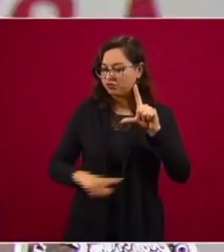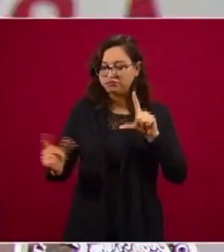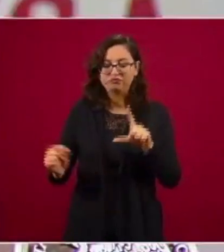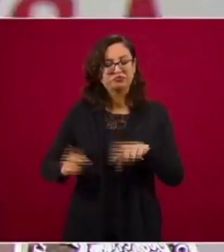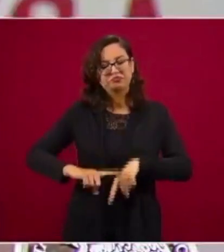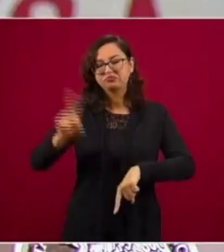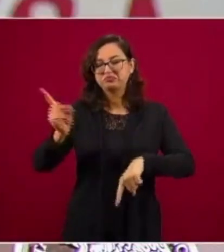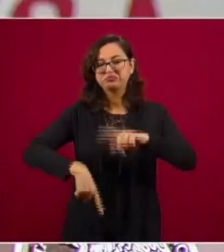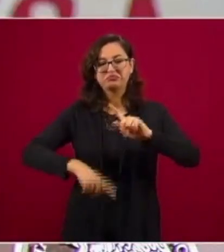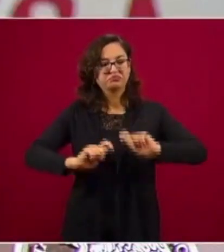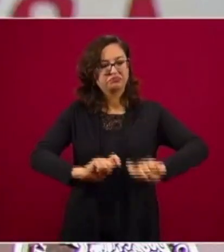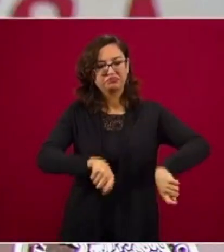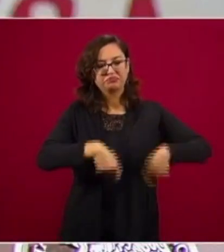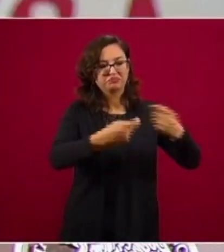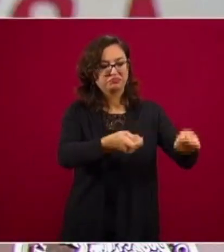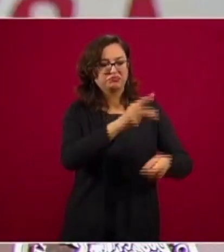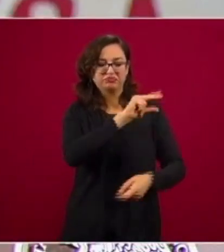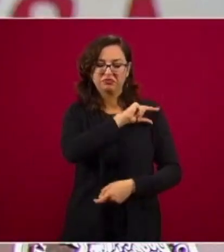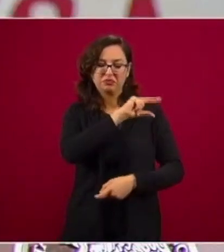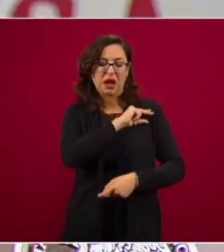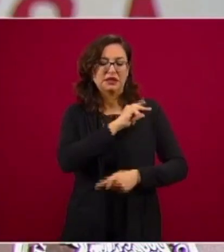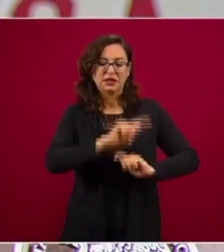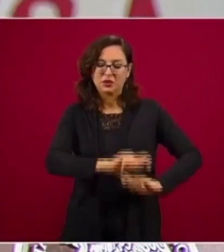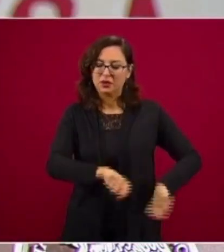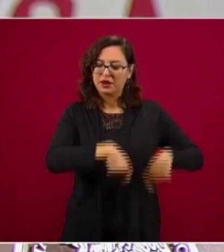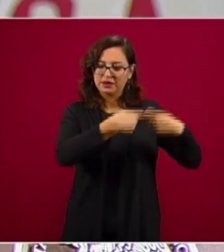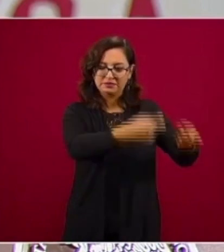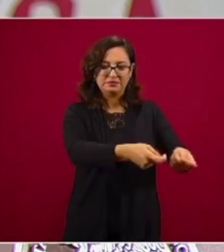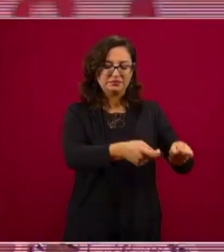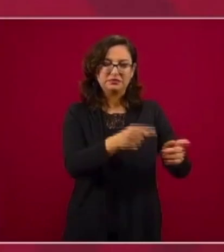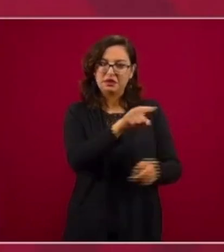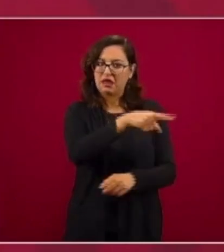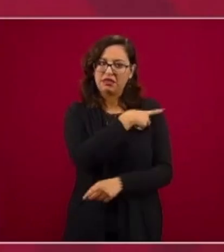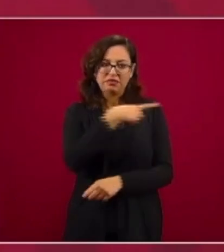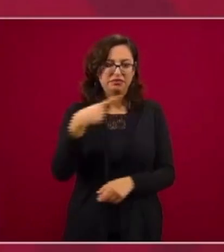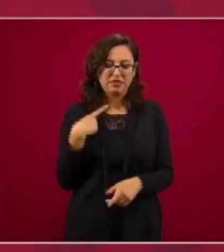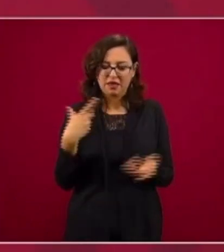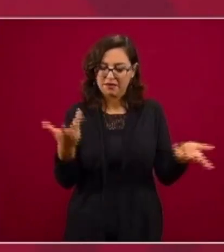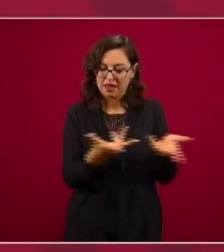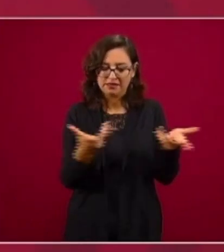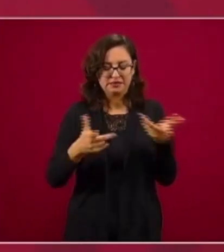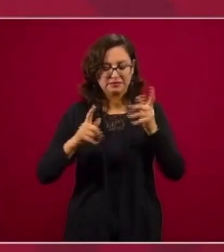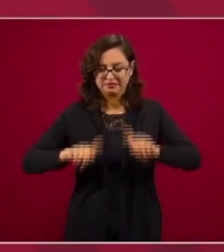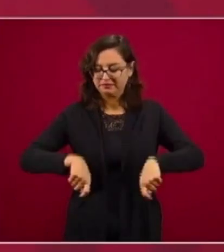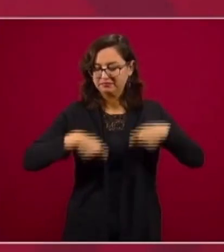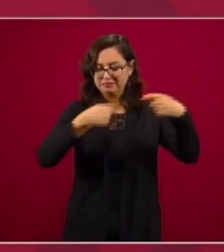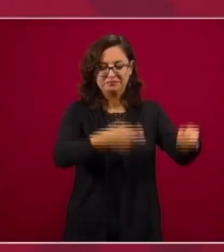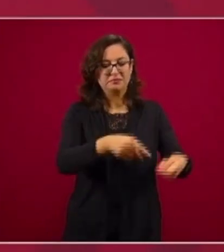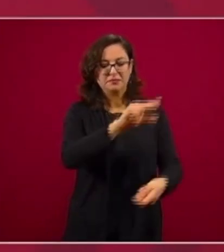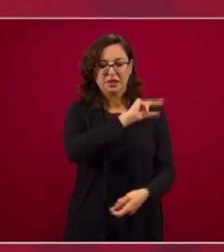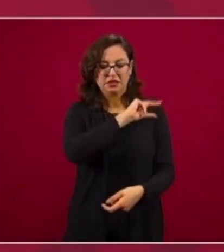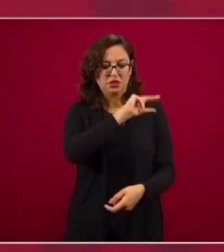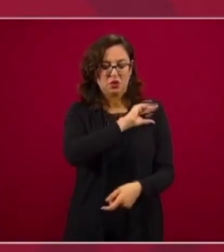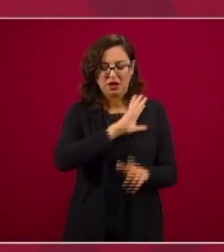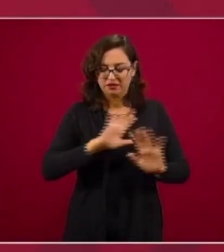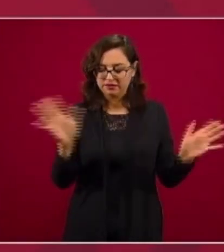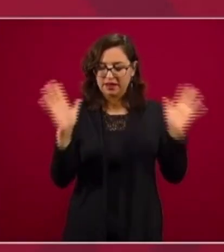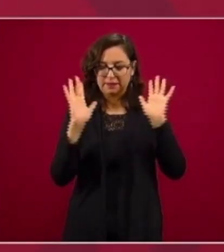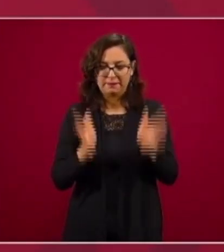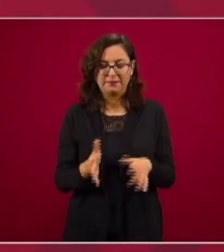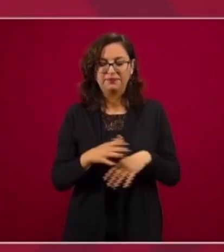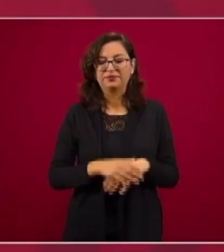el Estado no tenía por qué ocuparse de la producción y la distribución de los fertilizantes,